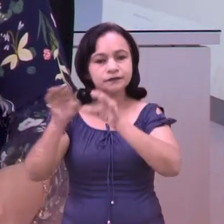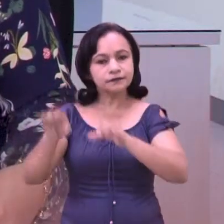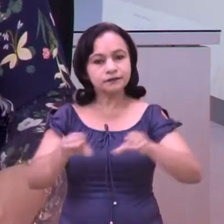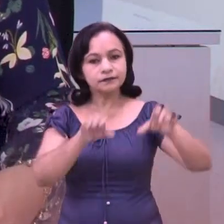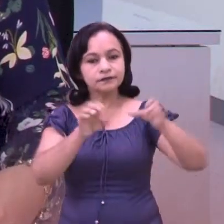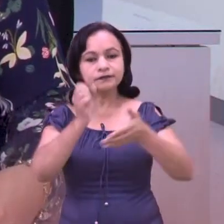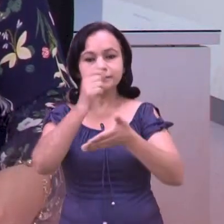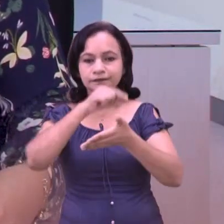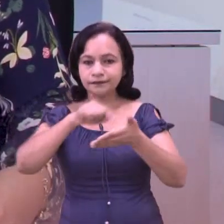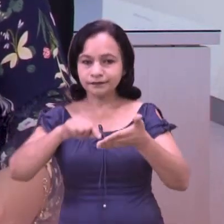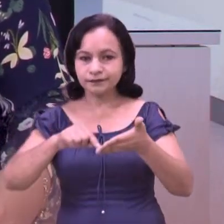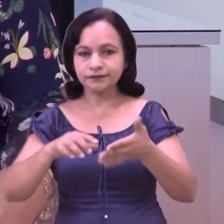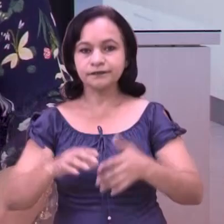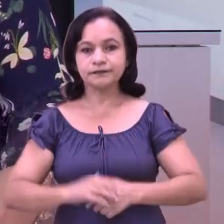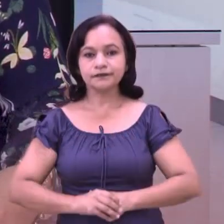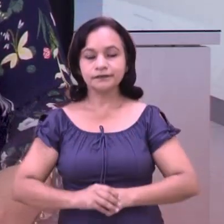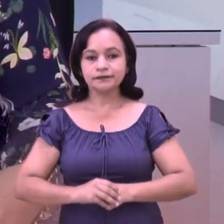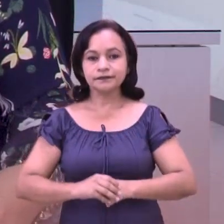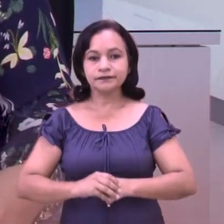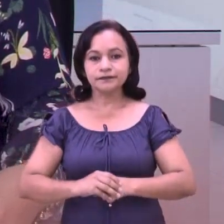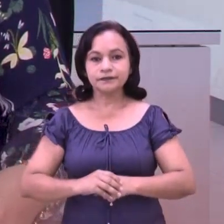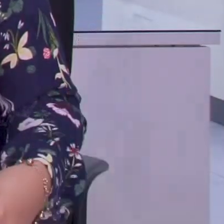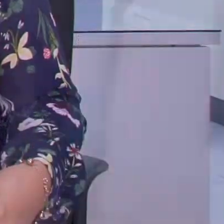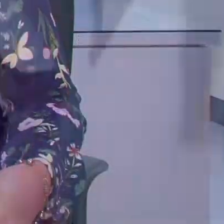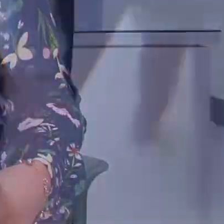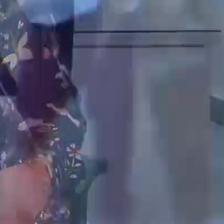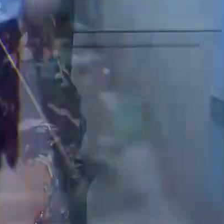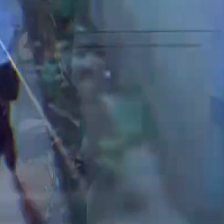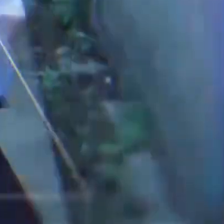resumen de las principales actividades de la semana.